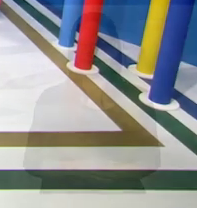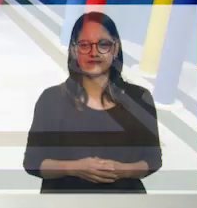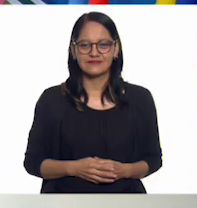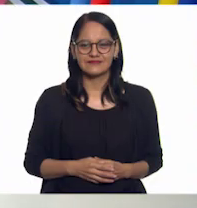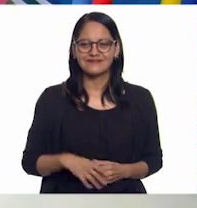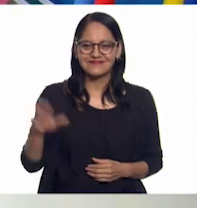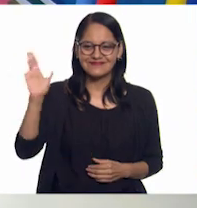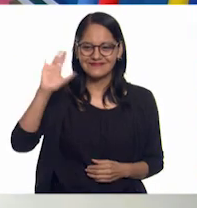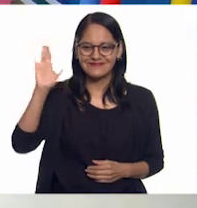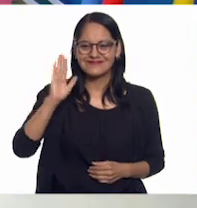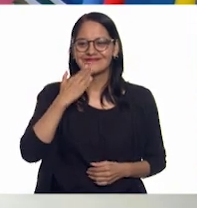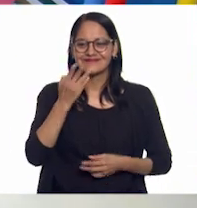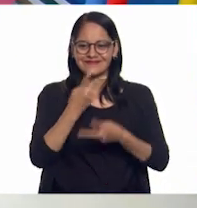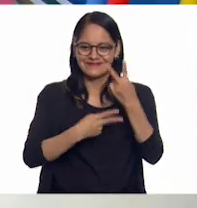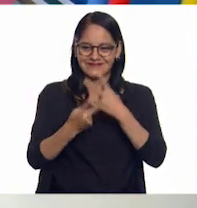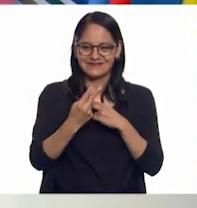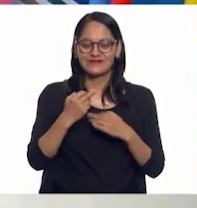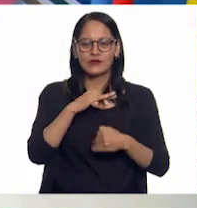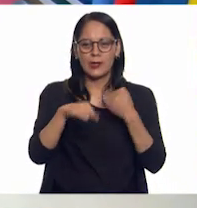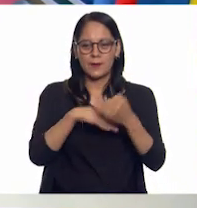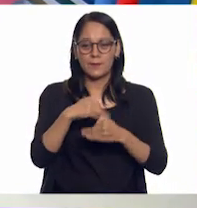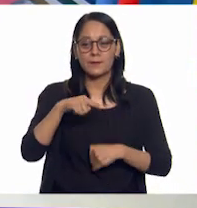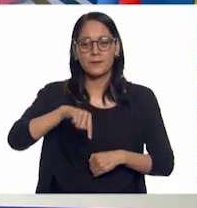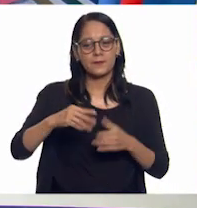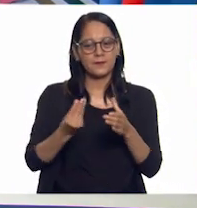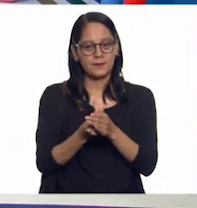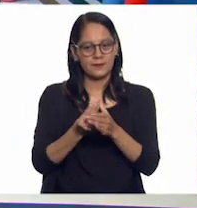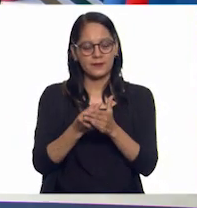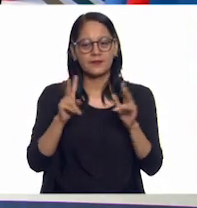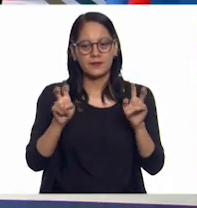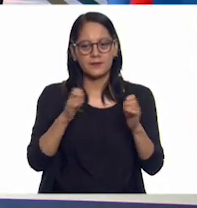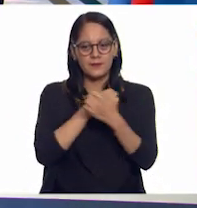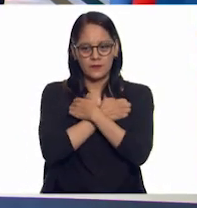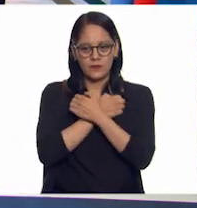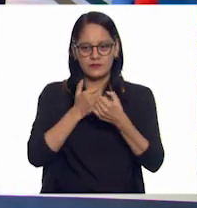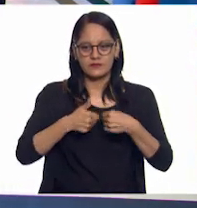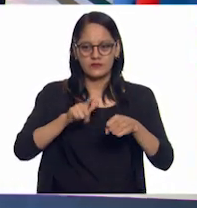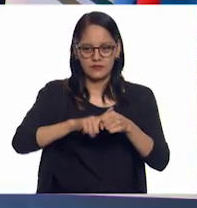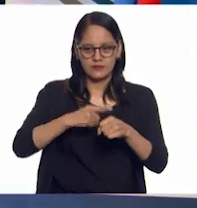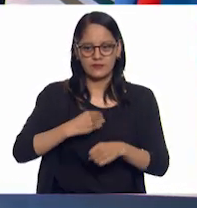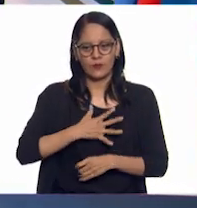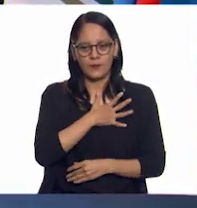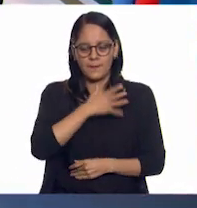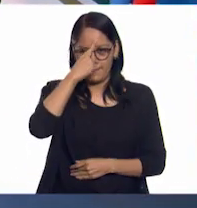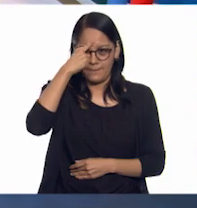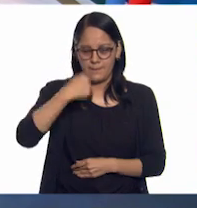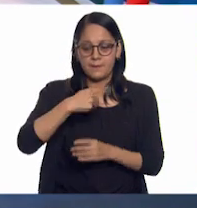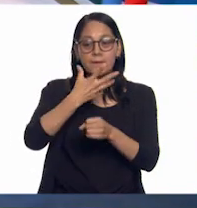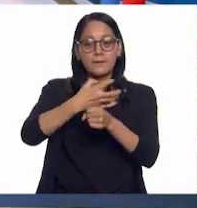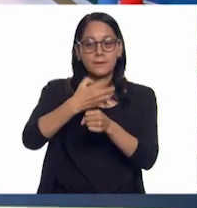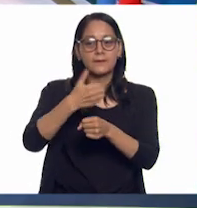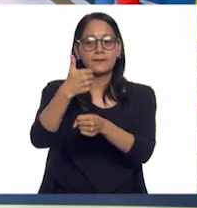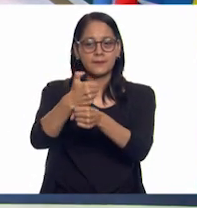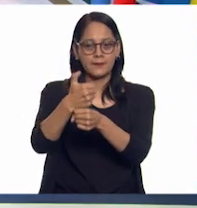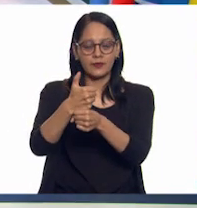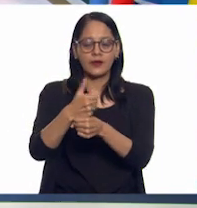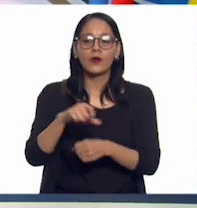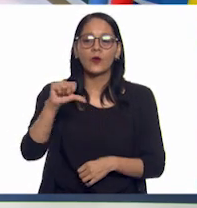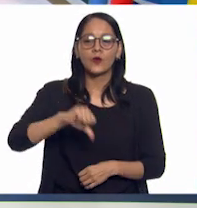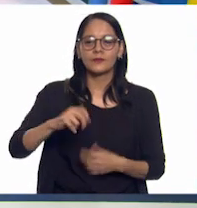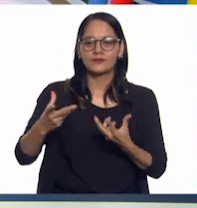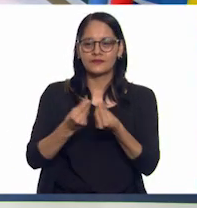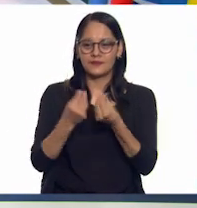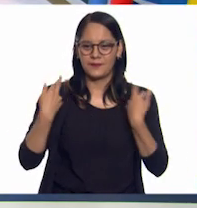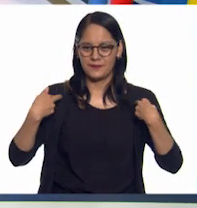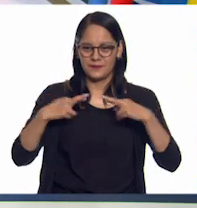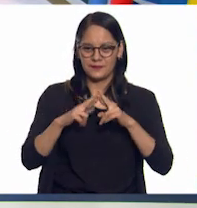Hola, bienvenidas y bienvenidos a una clase más de educación socioemocional para quinto y sexto grado de primaria. Hoy nos acompaña la